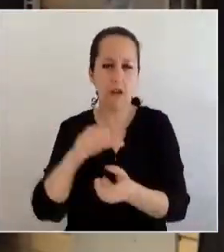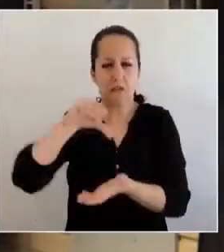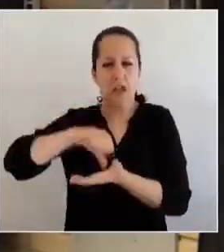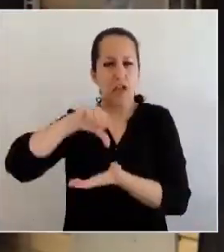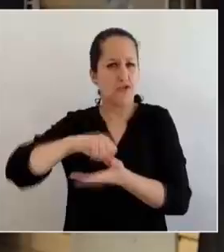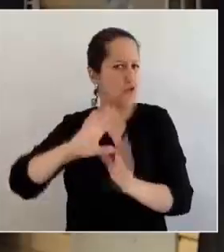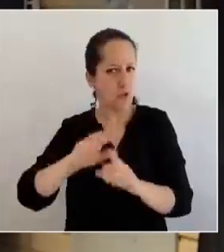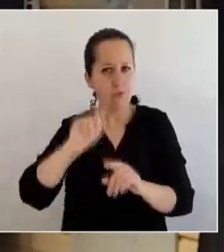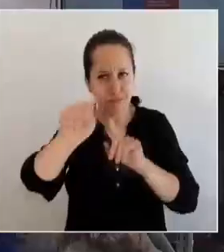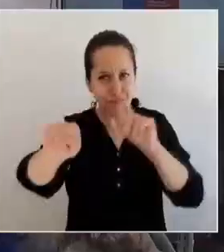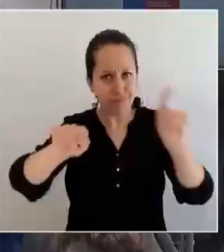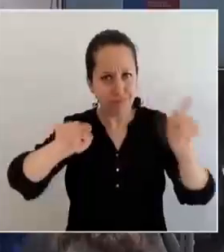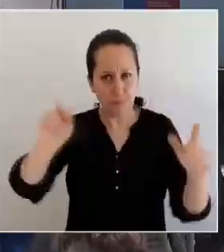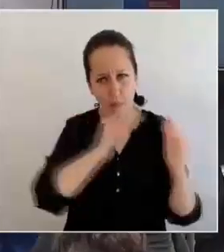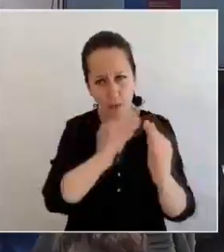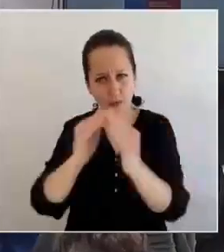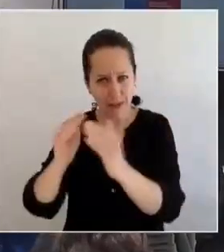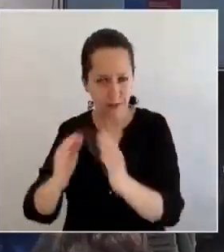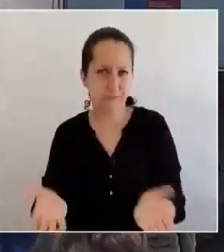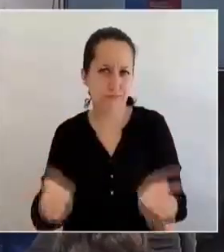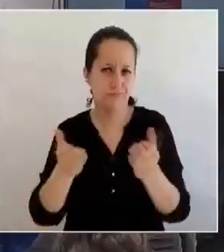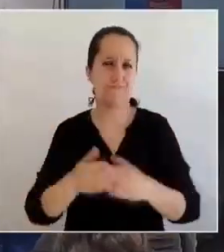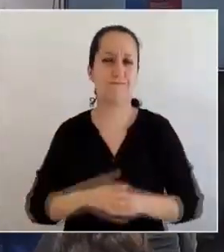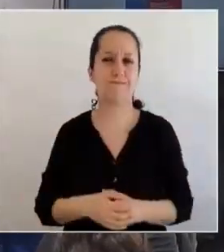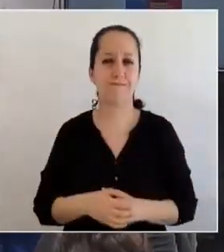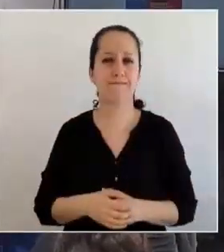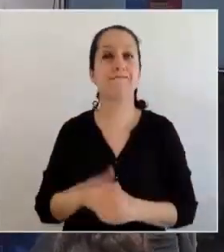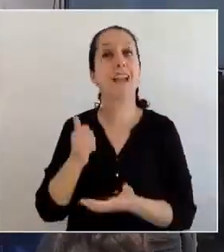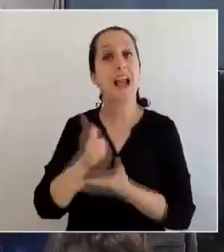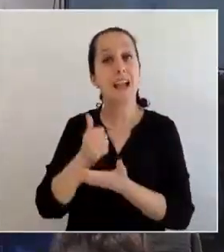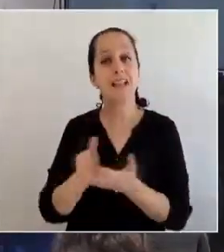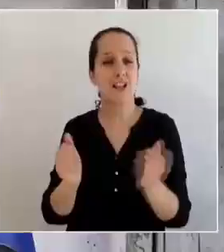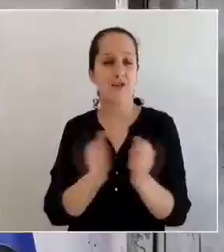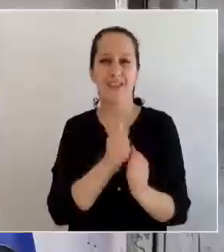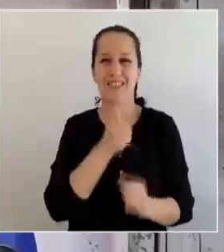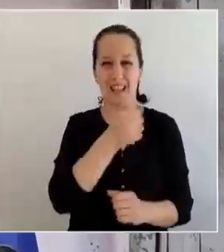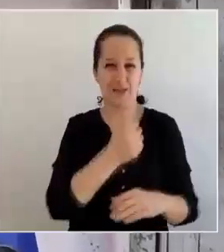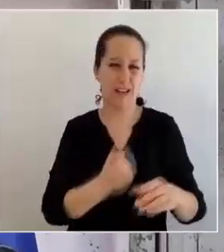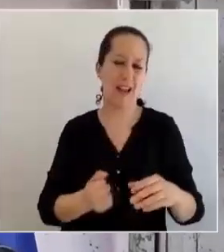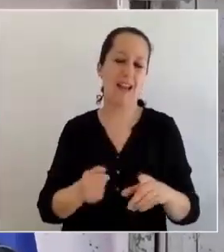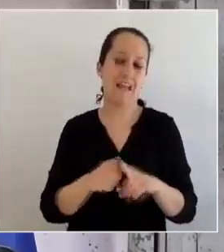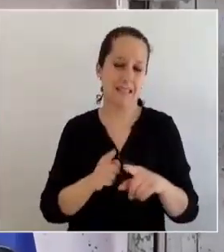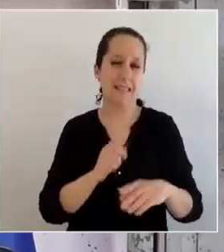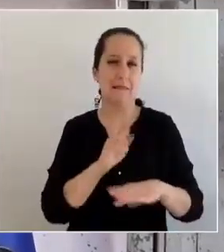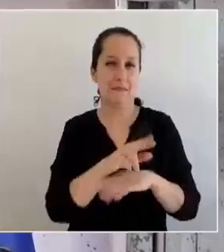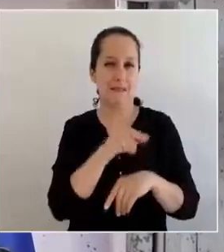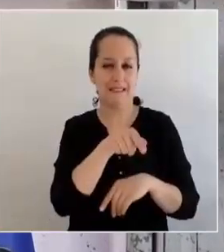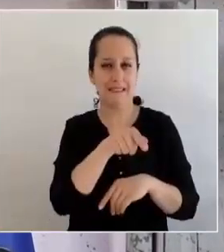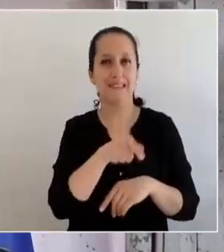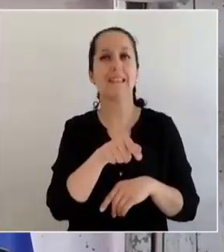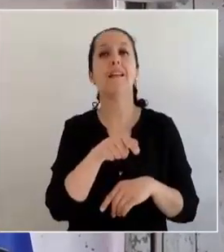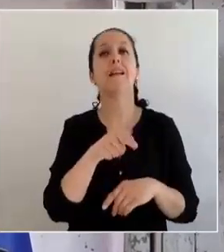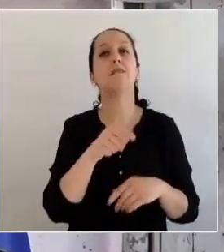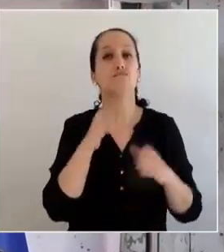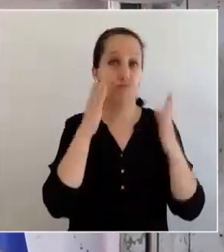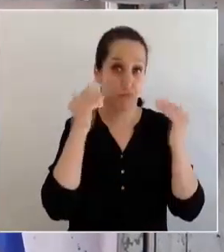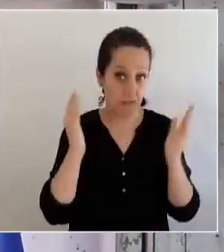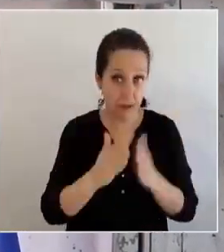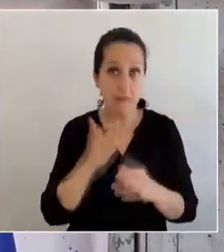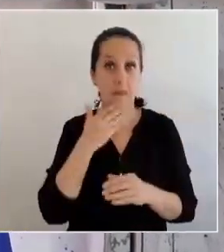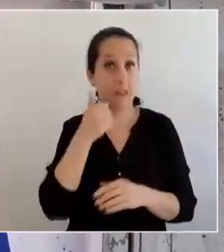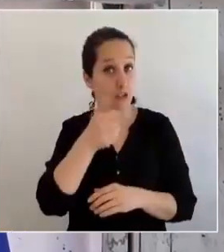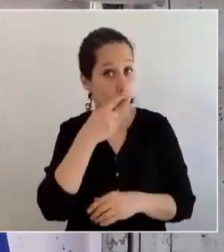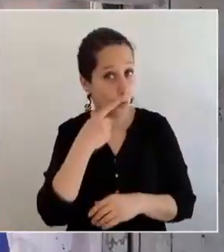construyendo ciudad desde los barrios. El alcalde de Concepción junto a la directora subrogante de salud municipal, el director del